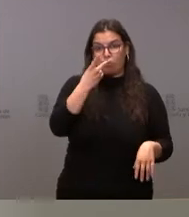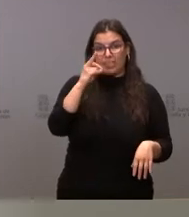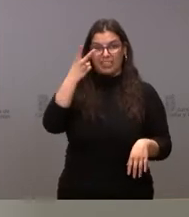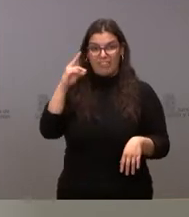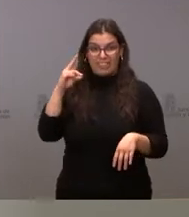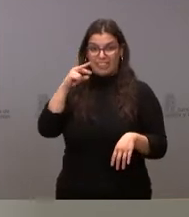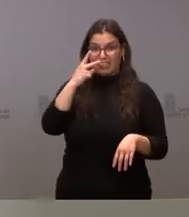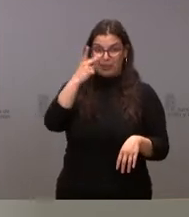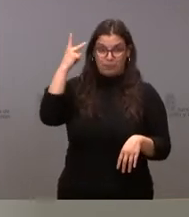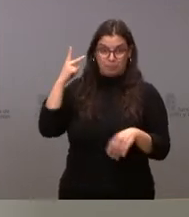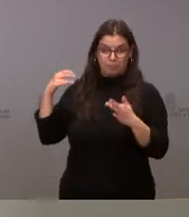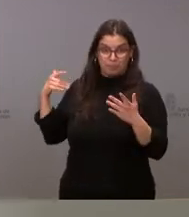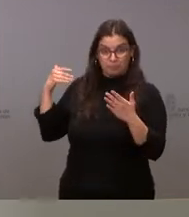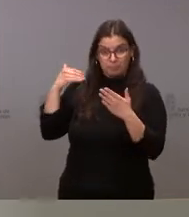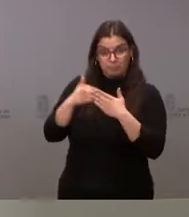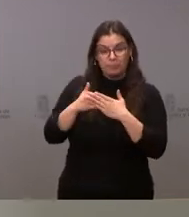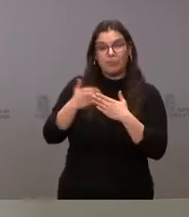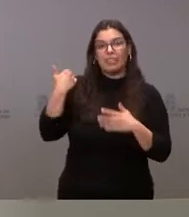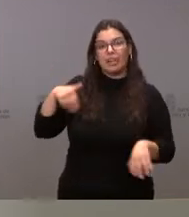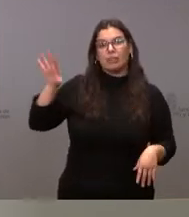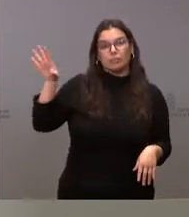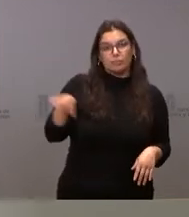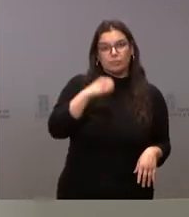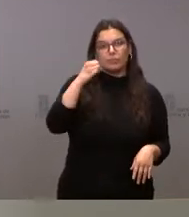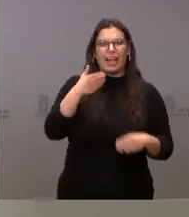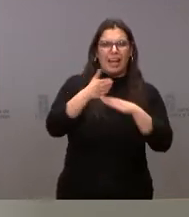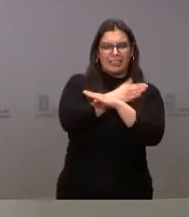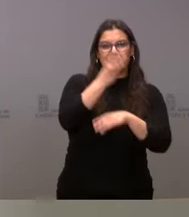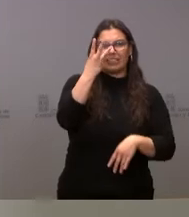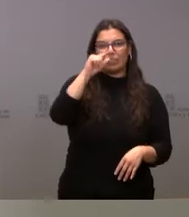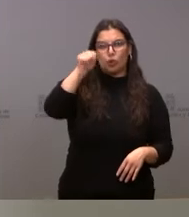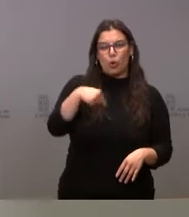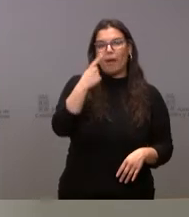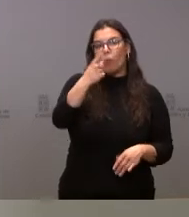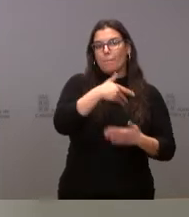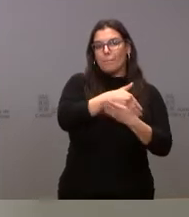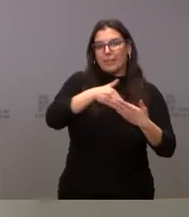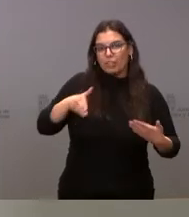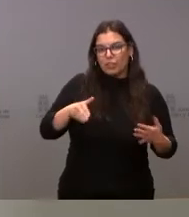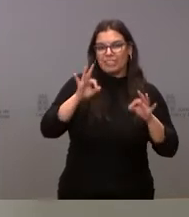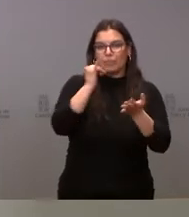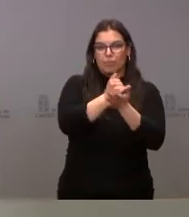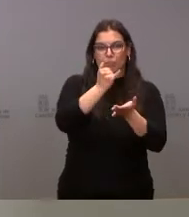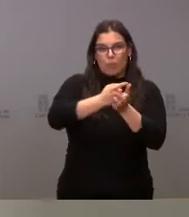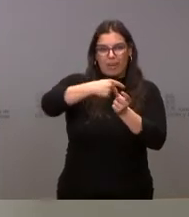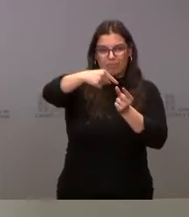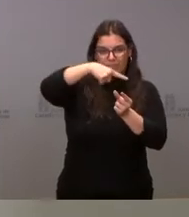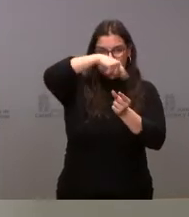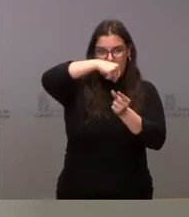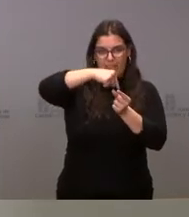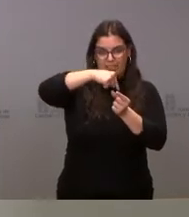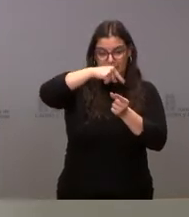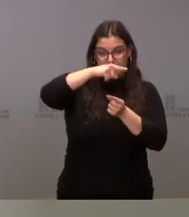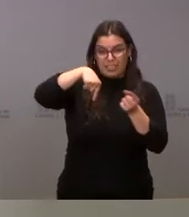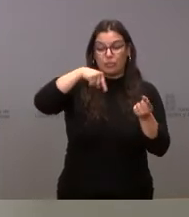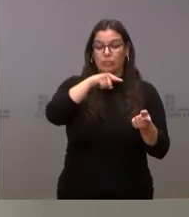en Castilla y León habíamos adquirido ya previamente 3,1 millones de test de antígenos a los que